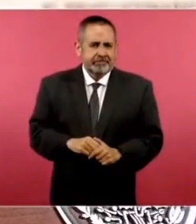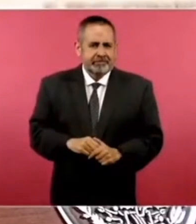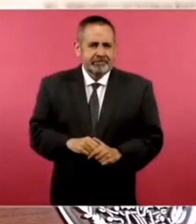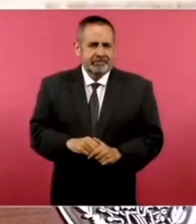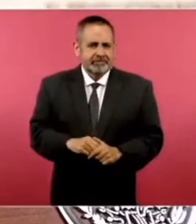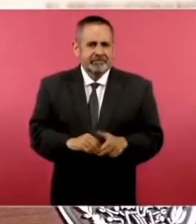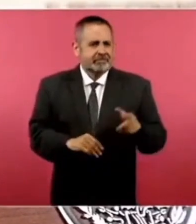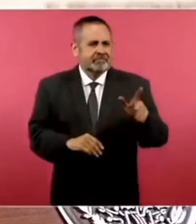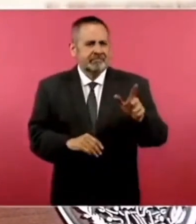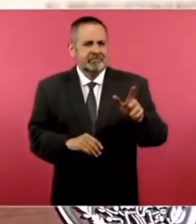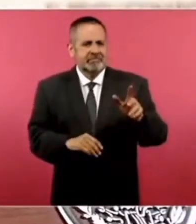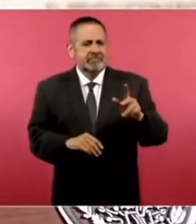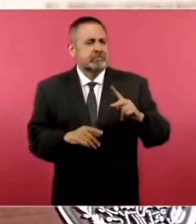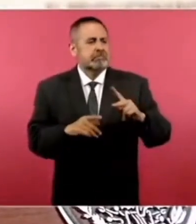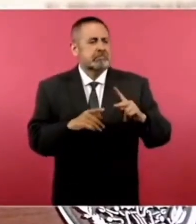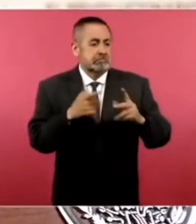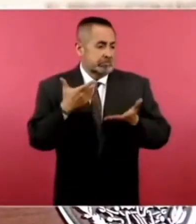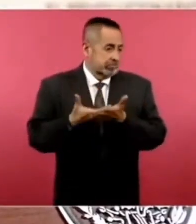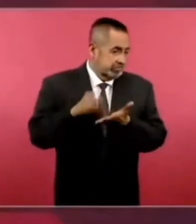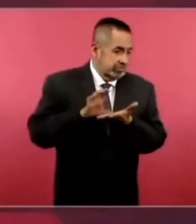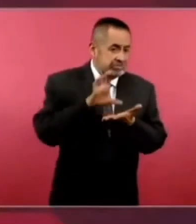ni siquiera comenzaban la obra.